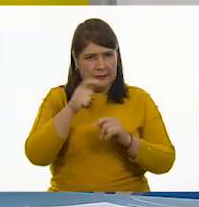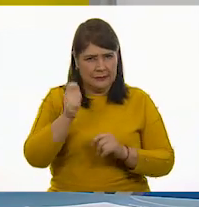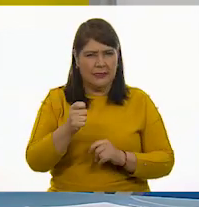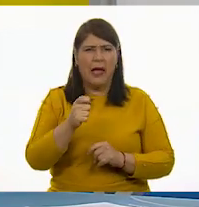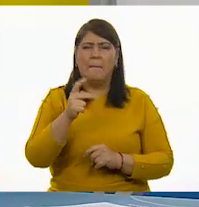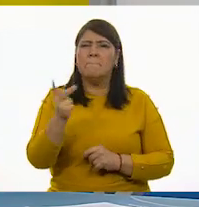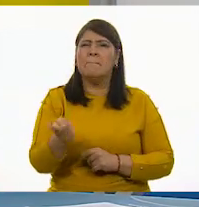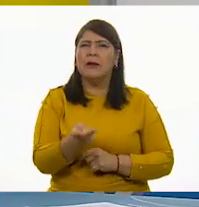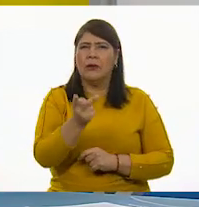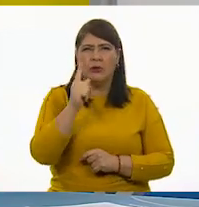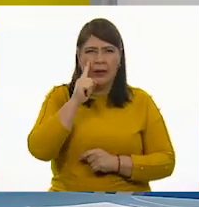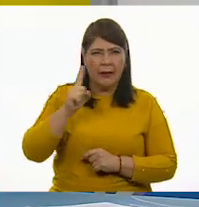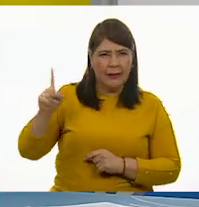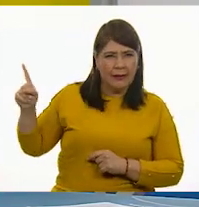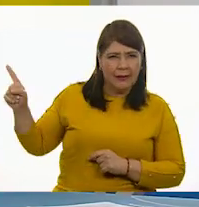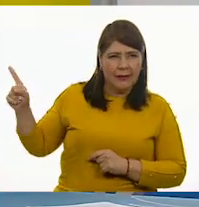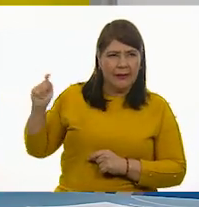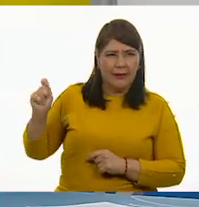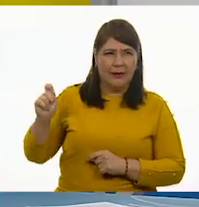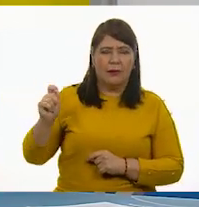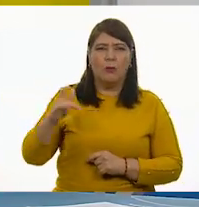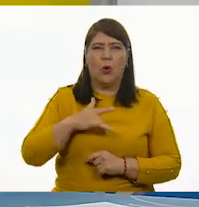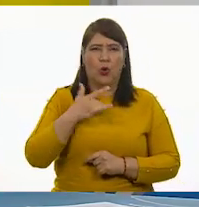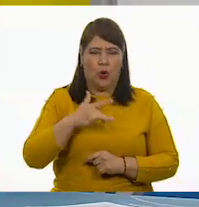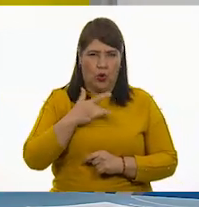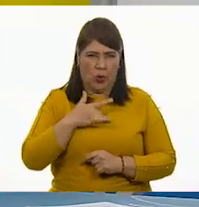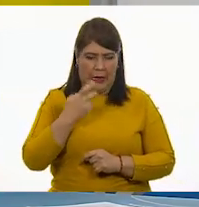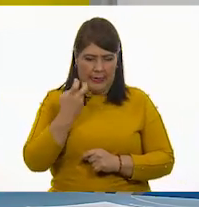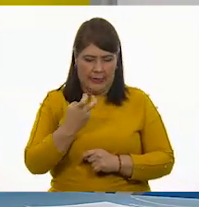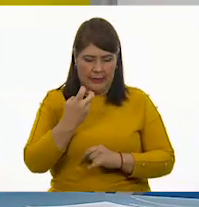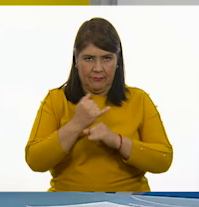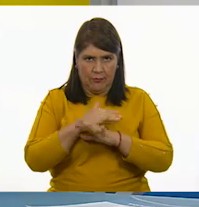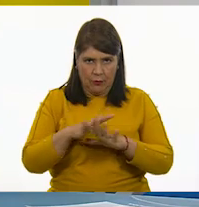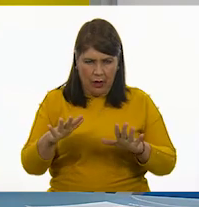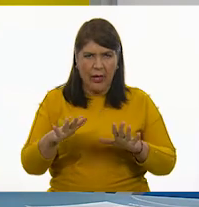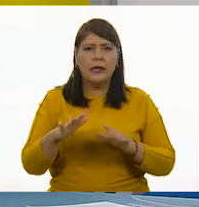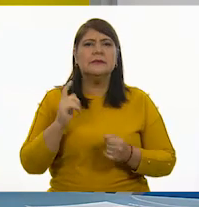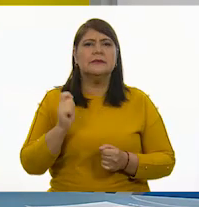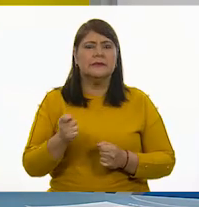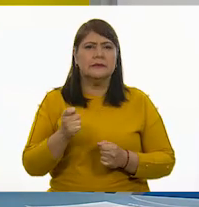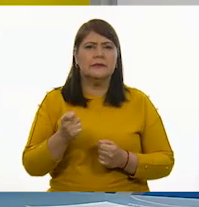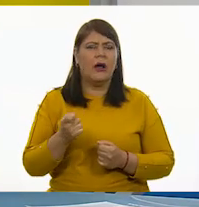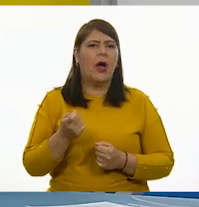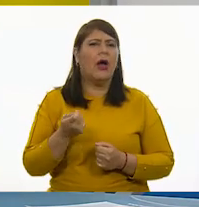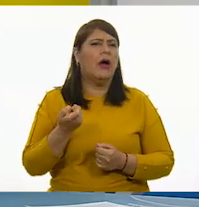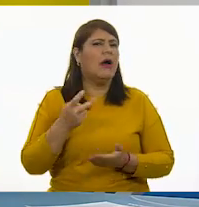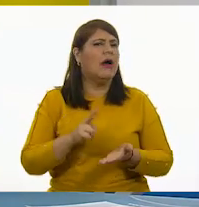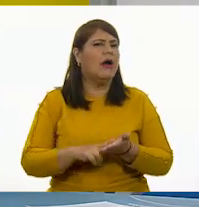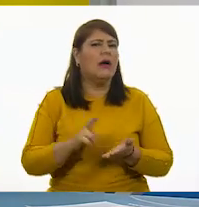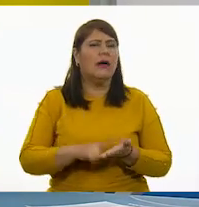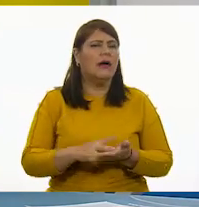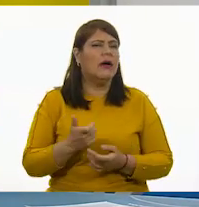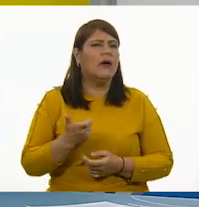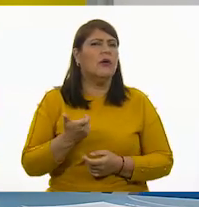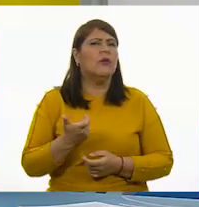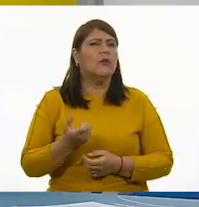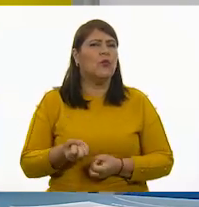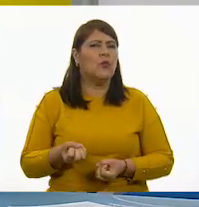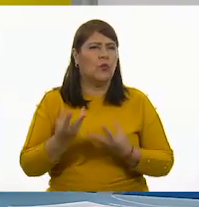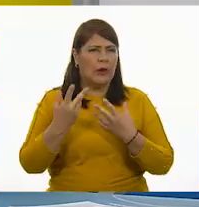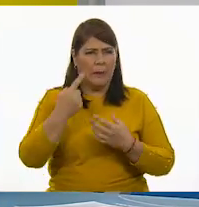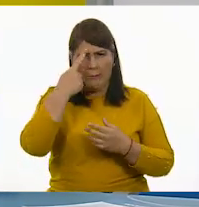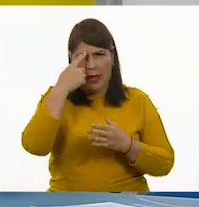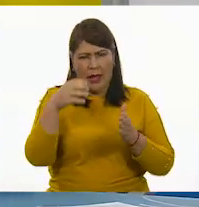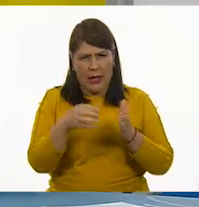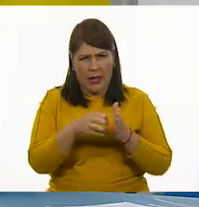pregunta era, en base a esta información, ¿cuánto costaría la caja de este